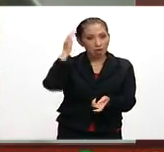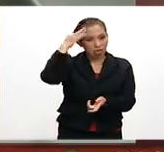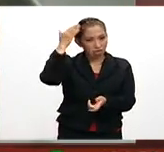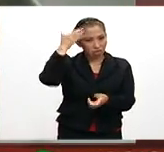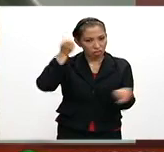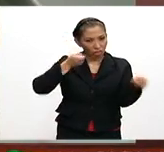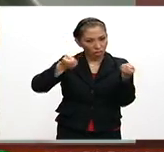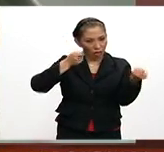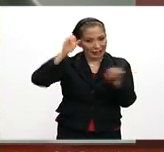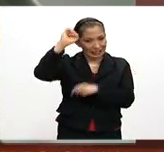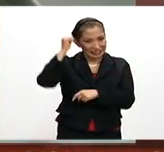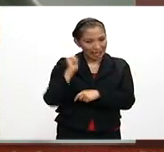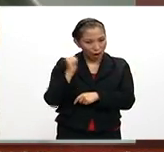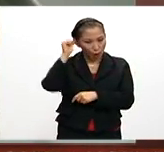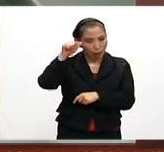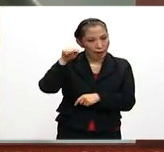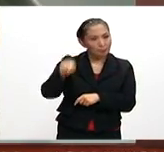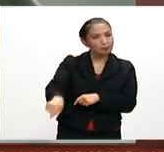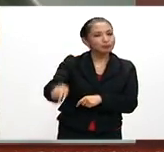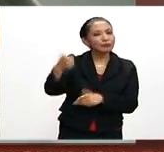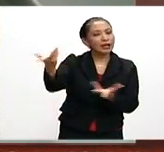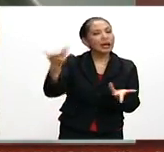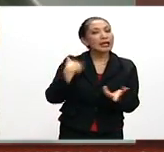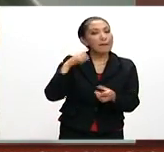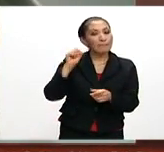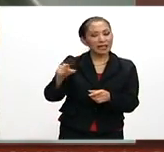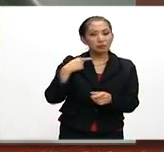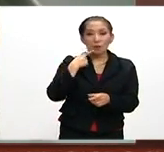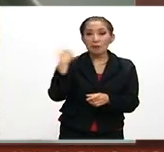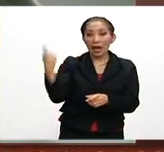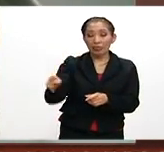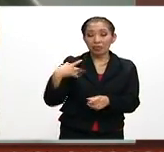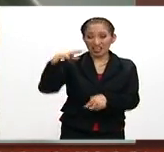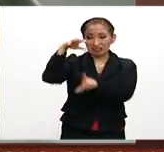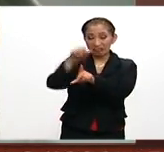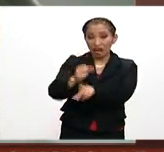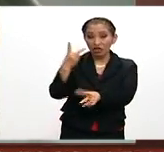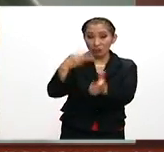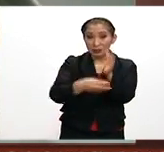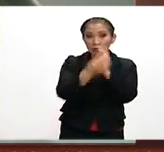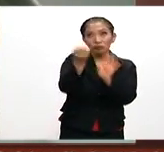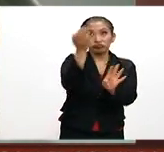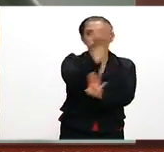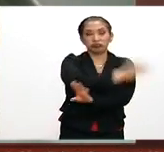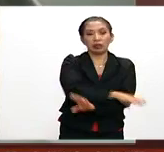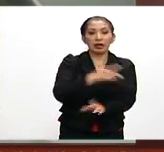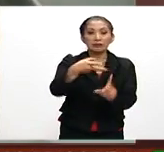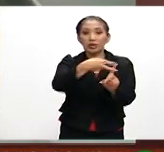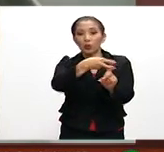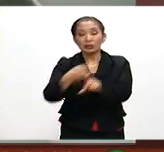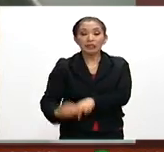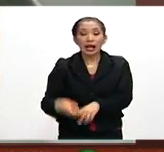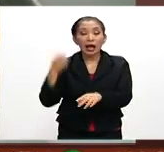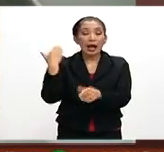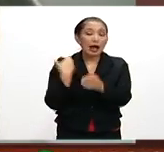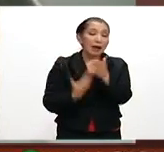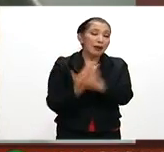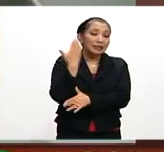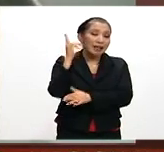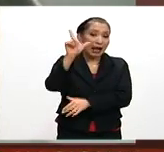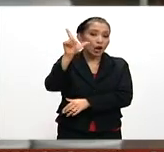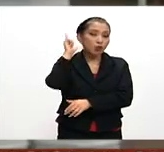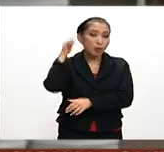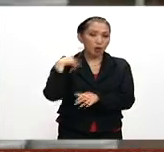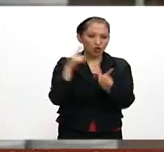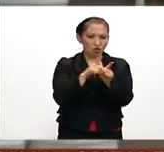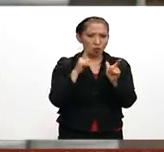del cártel de Sinaloa y sobre quien pesa una orden de captura desde 2009, fue secuestrado la madrugada del pasado lunes